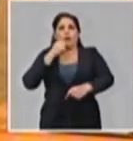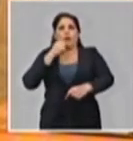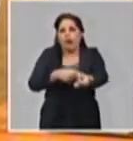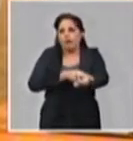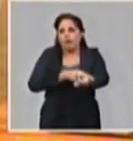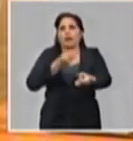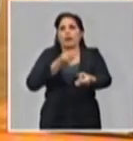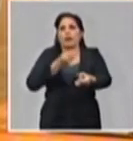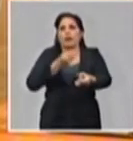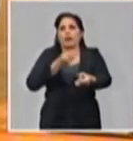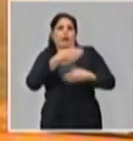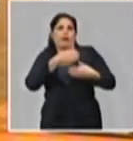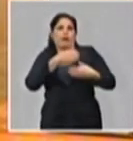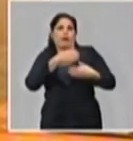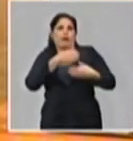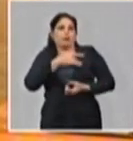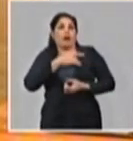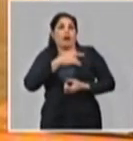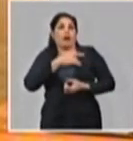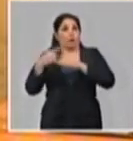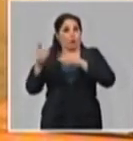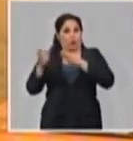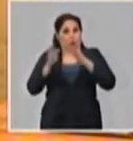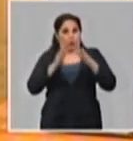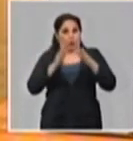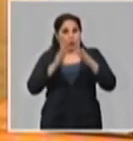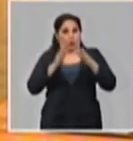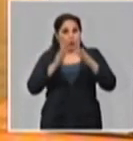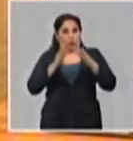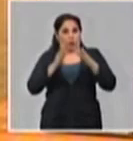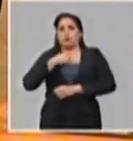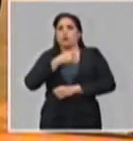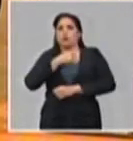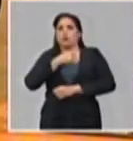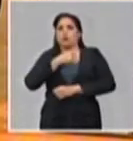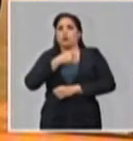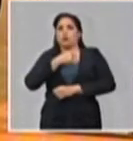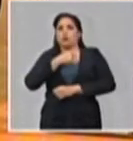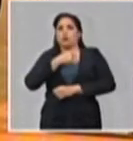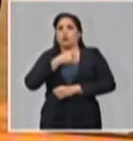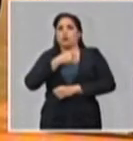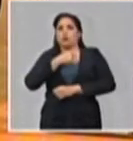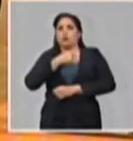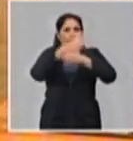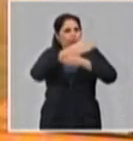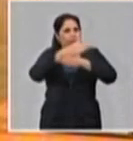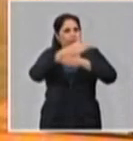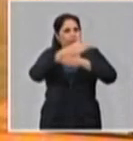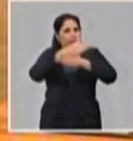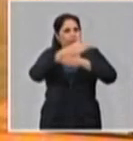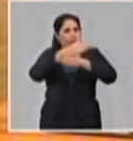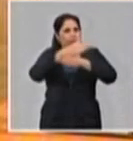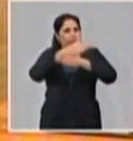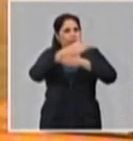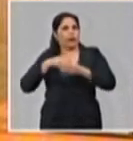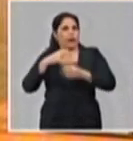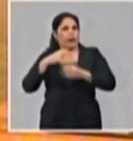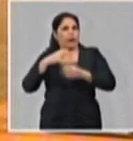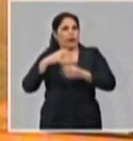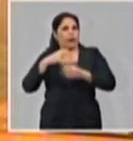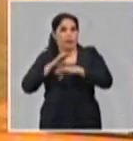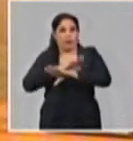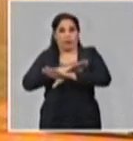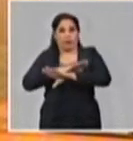torno al 2%, el 2% aún quedaría en China y otros países, que de los que han encontrado la enfermedad